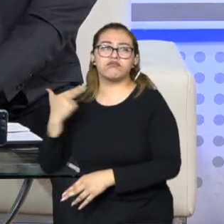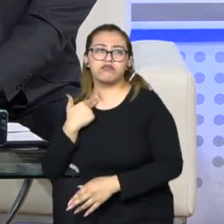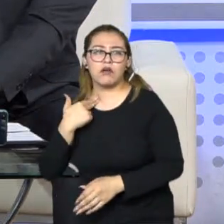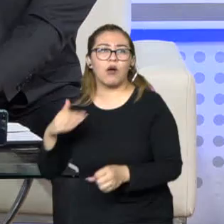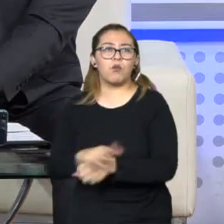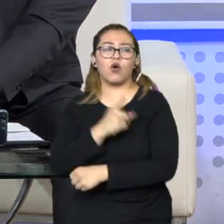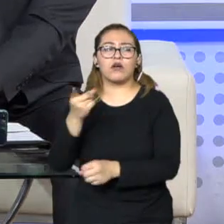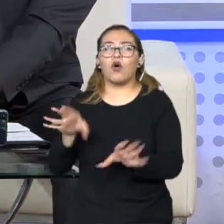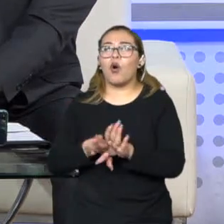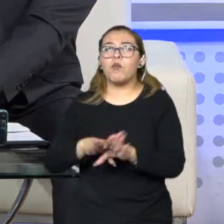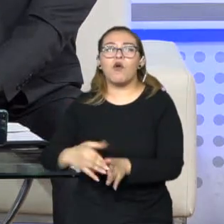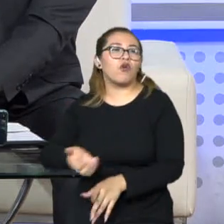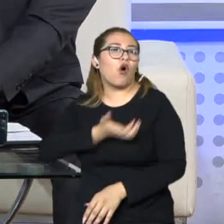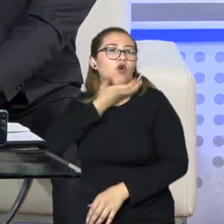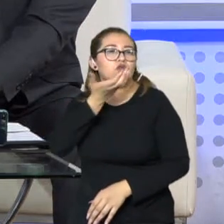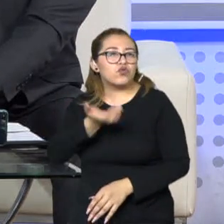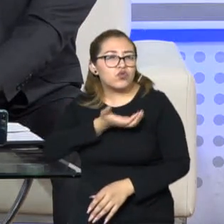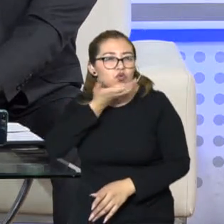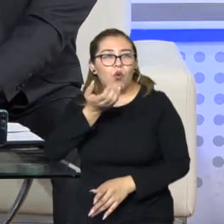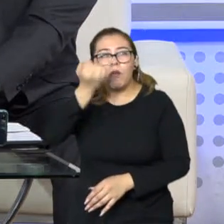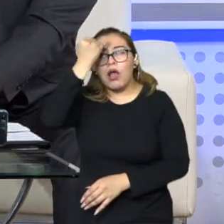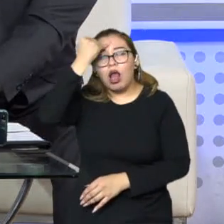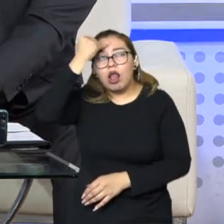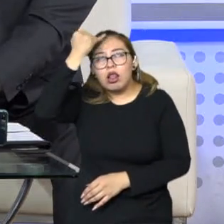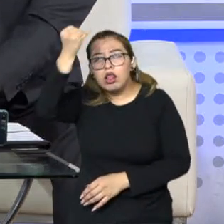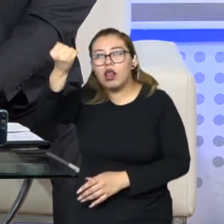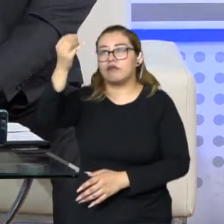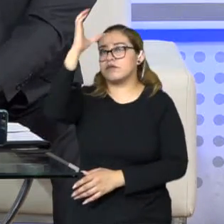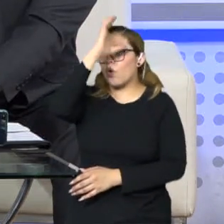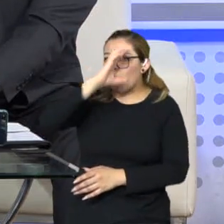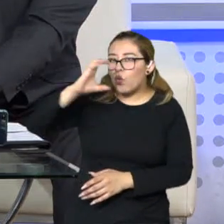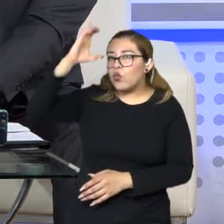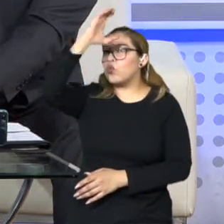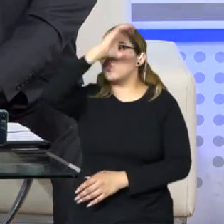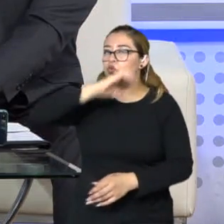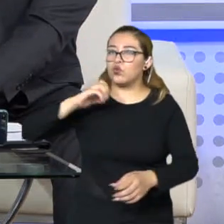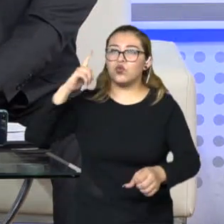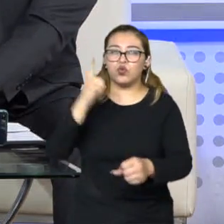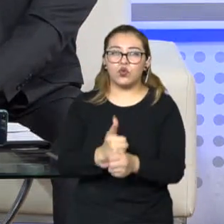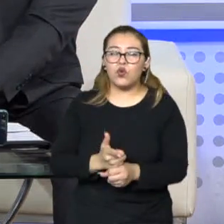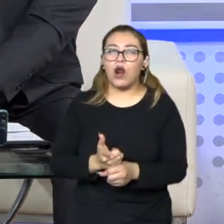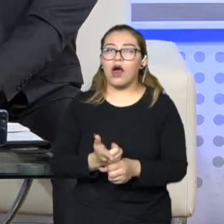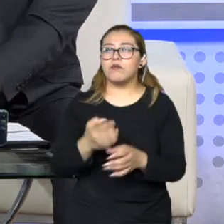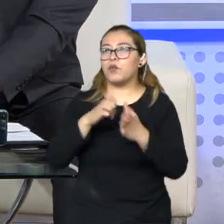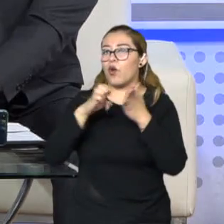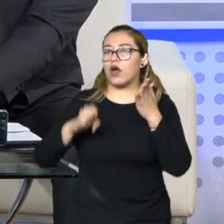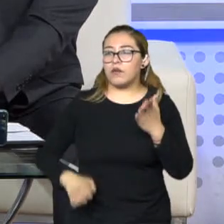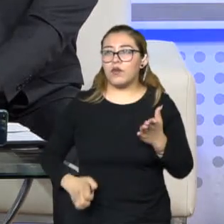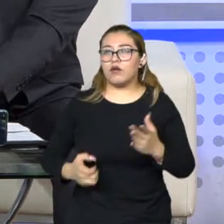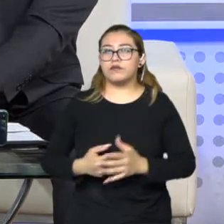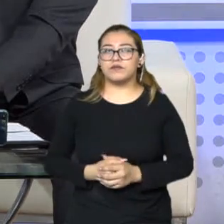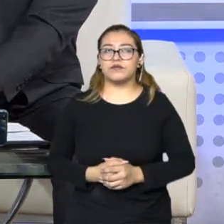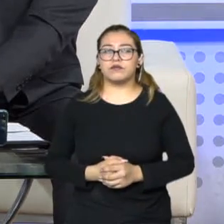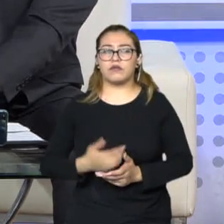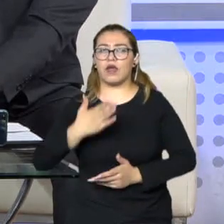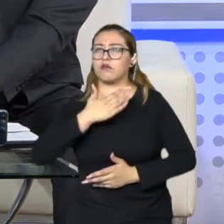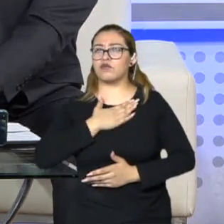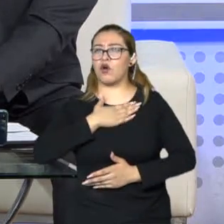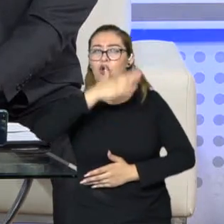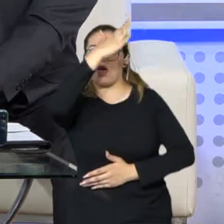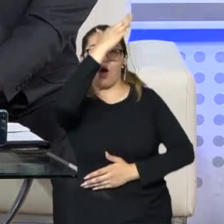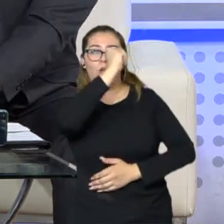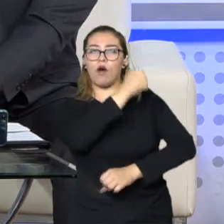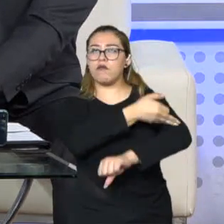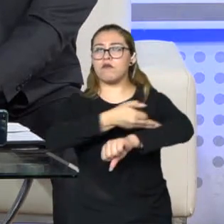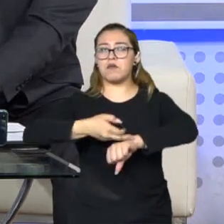de tradición, y ahí nos vamos a la parte cultural, cuando las empiezan, un ejemplo, no estaba de acuerdo la familia